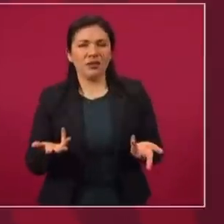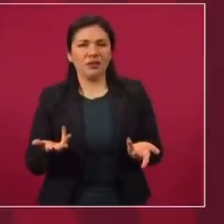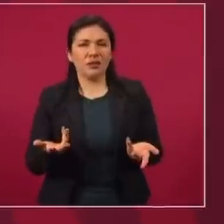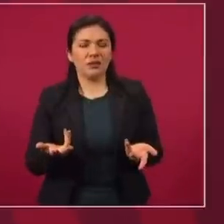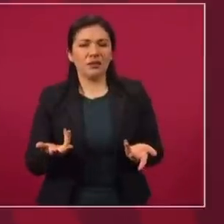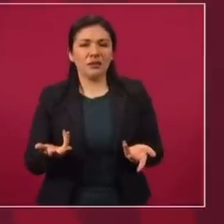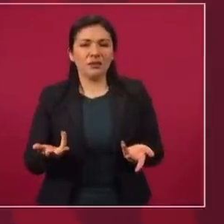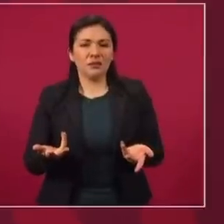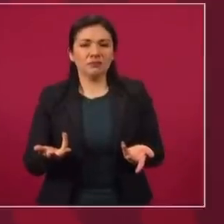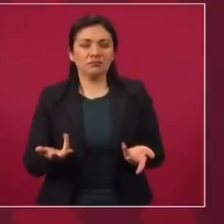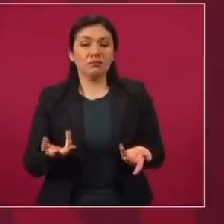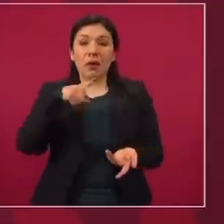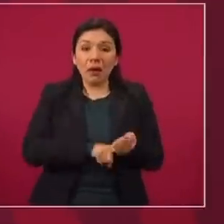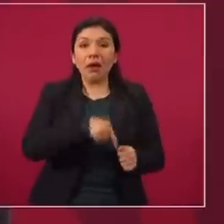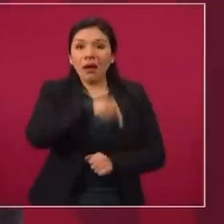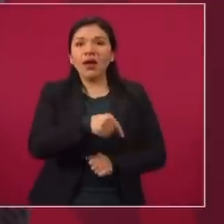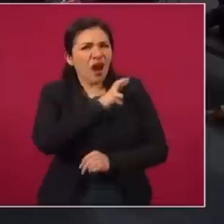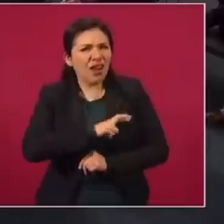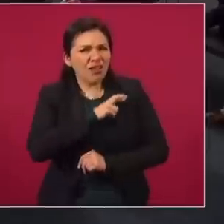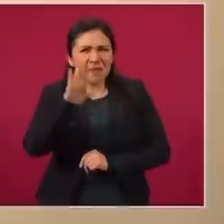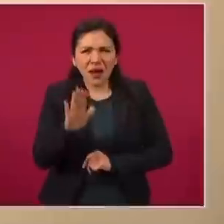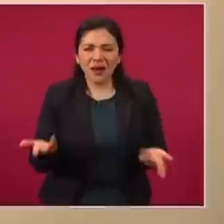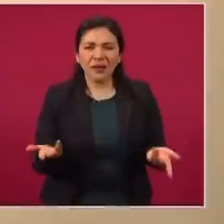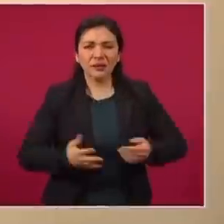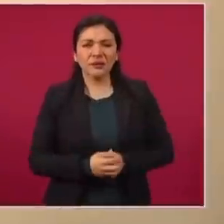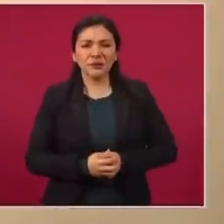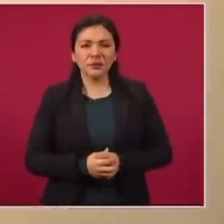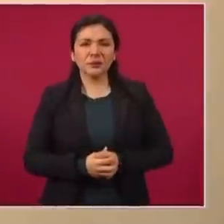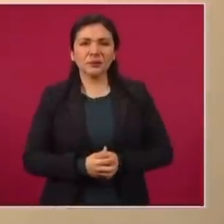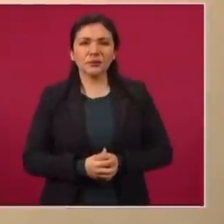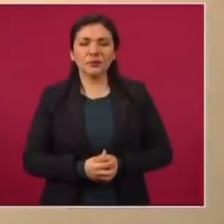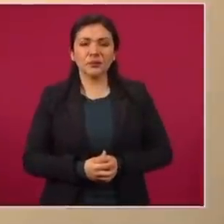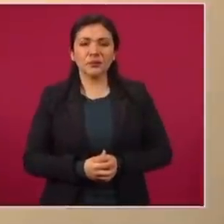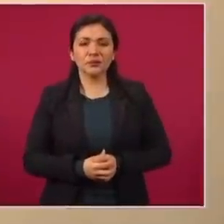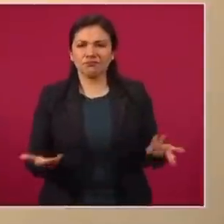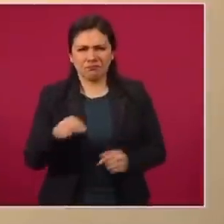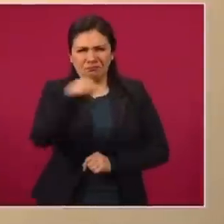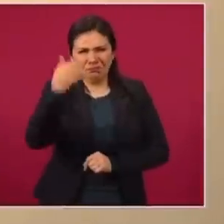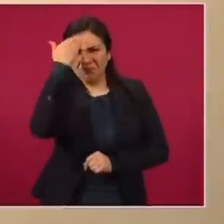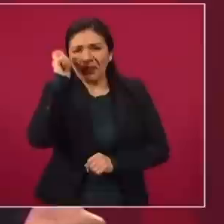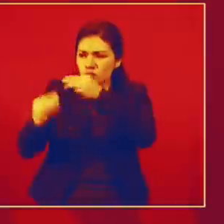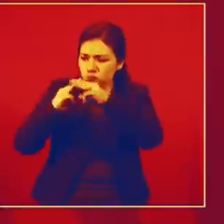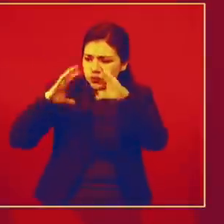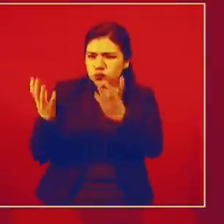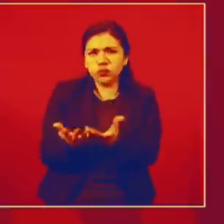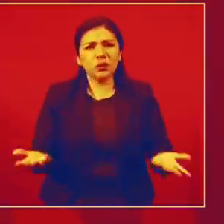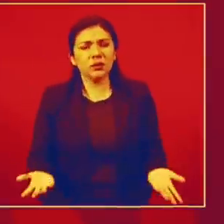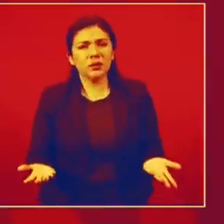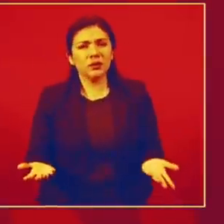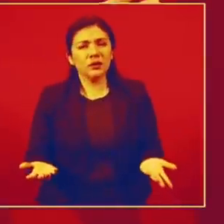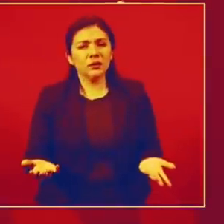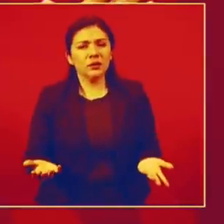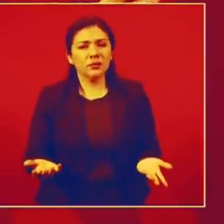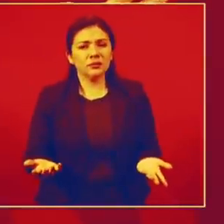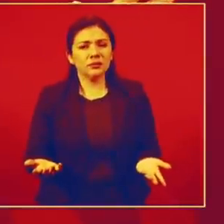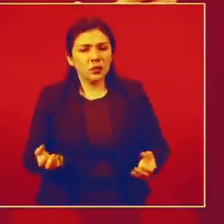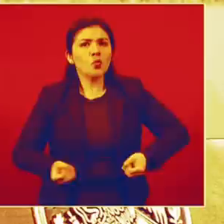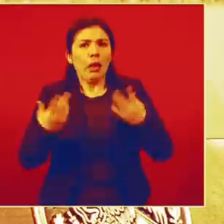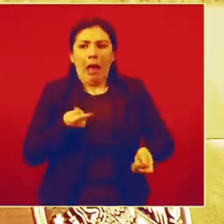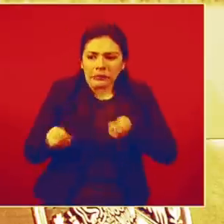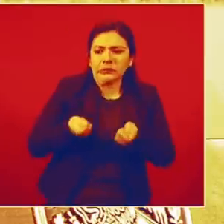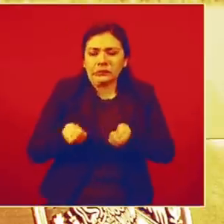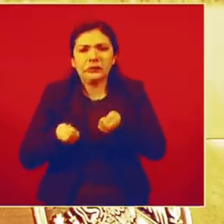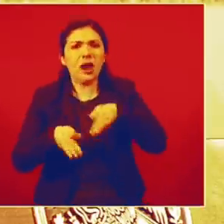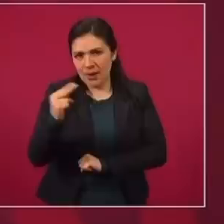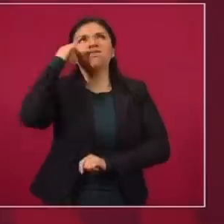mucho odio. Respeto. Todos sabemos que se trata de una pandemia. Hemos hecho todo